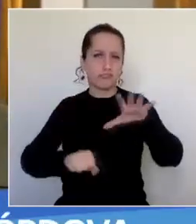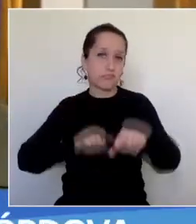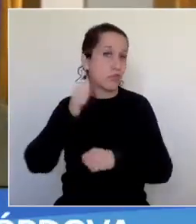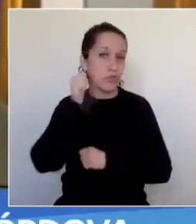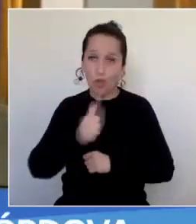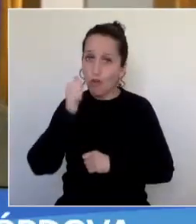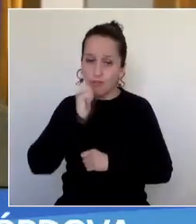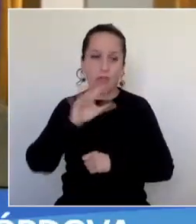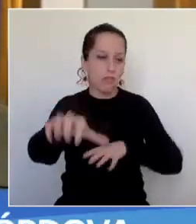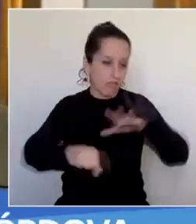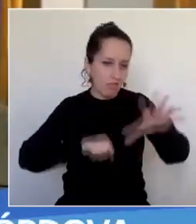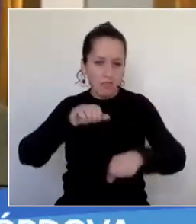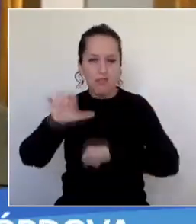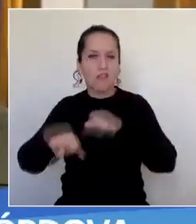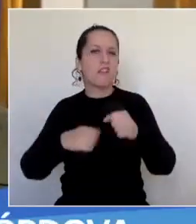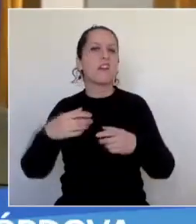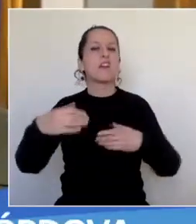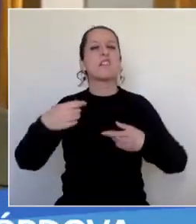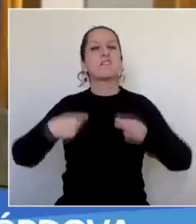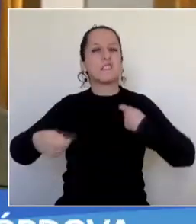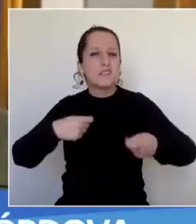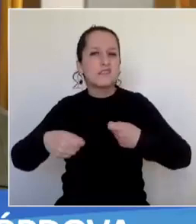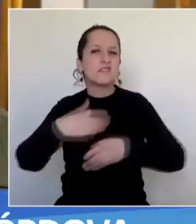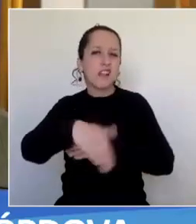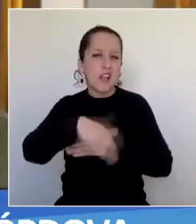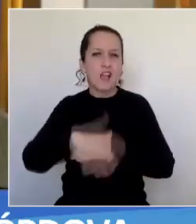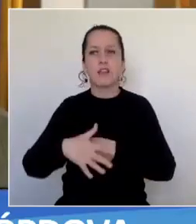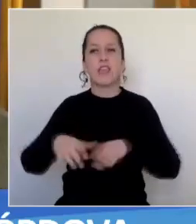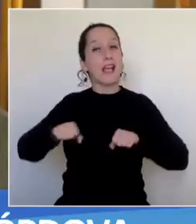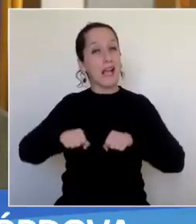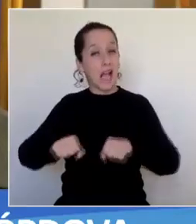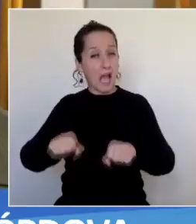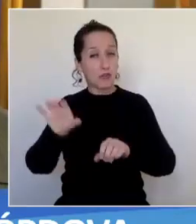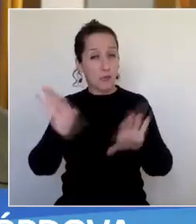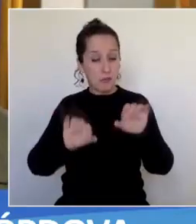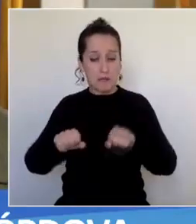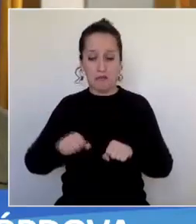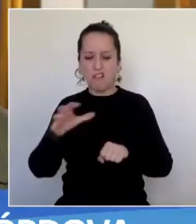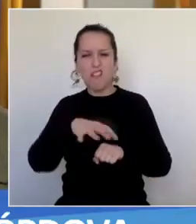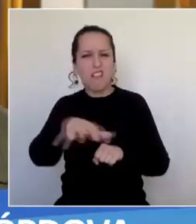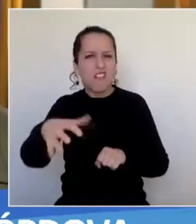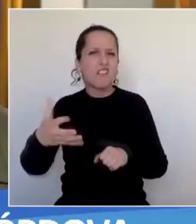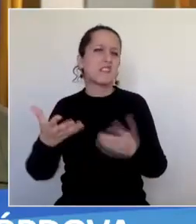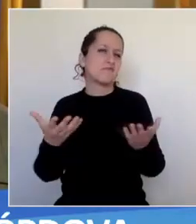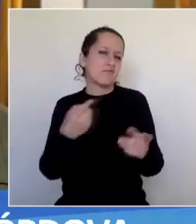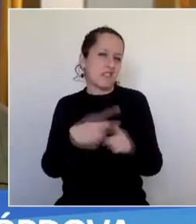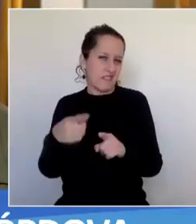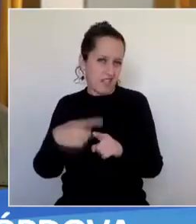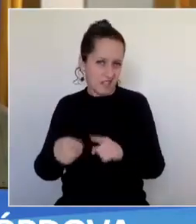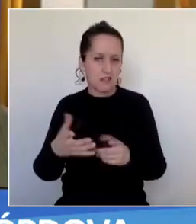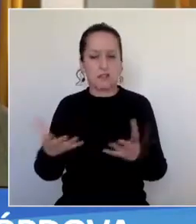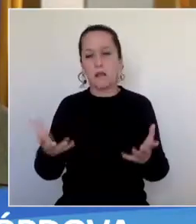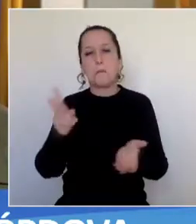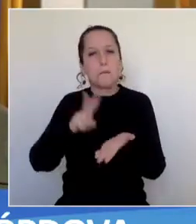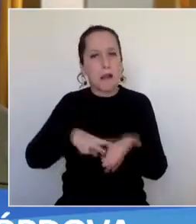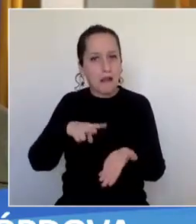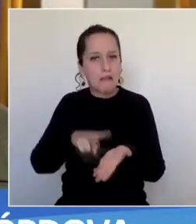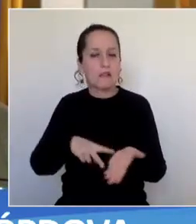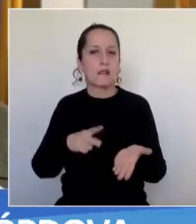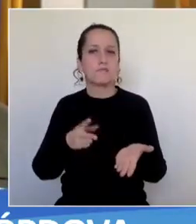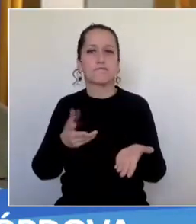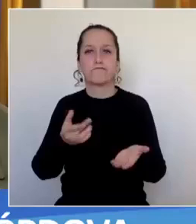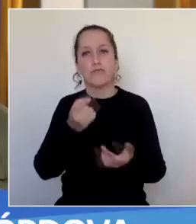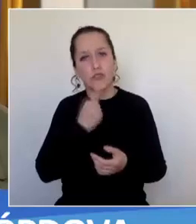todos los días con respecto al comercio imulante, se han decomisado carros de supermercado con mercadería de diferente tipo, palta,